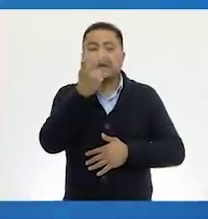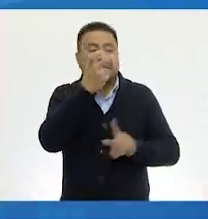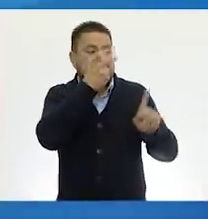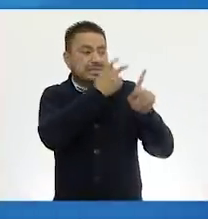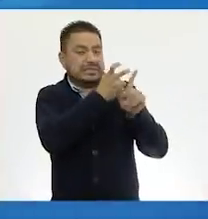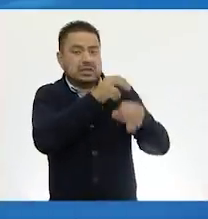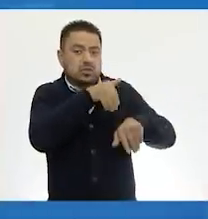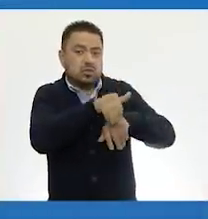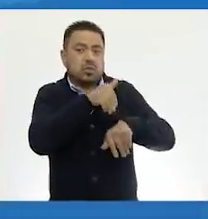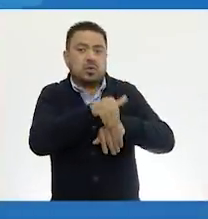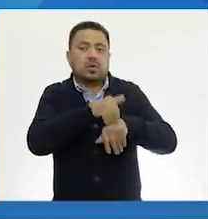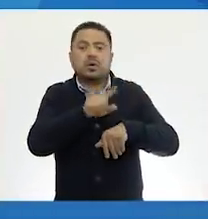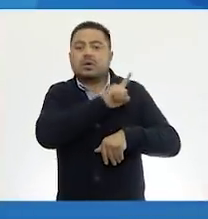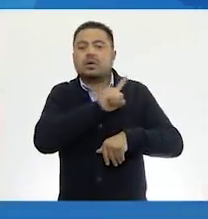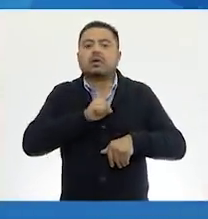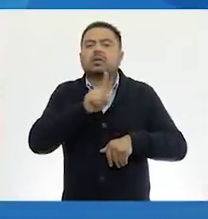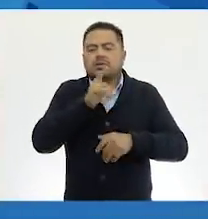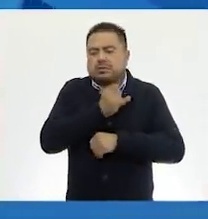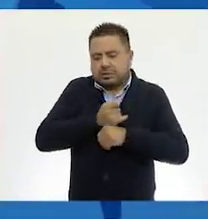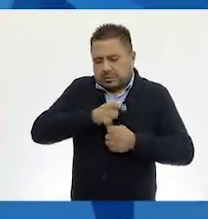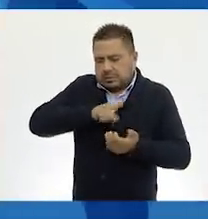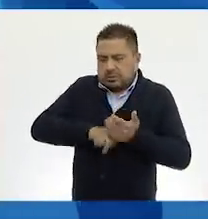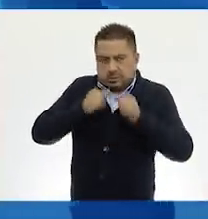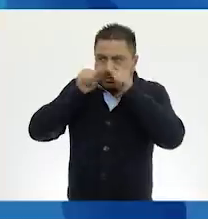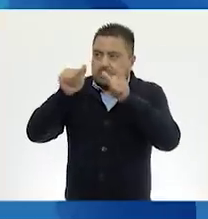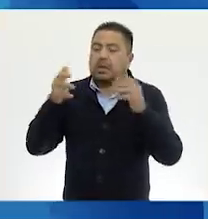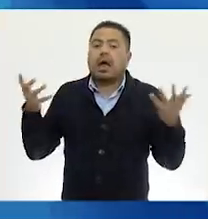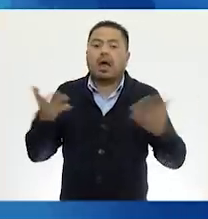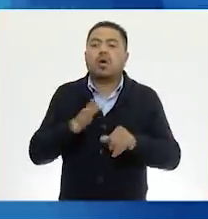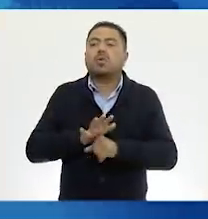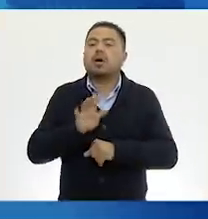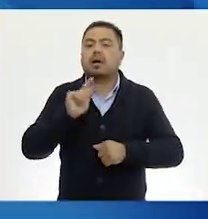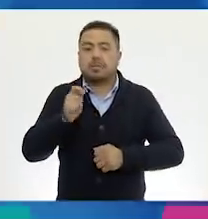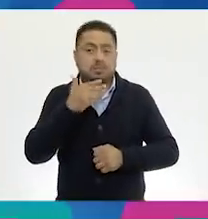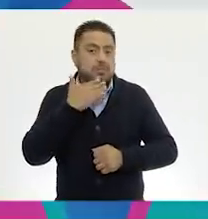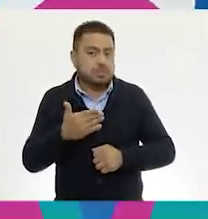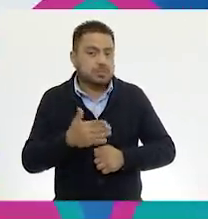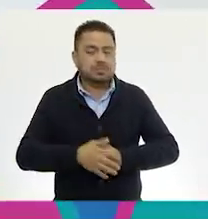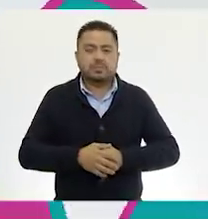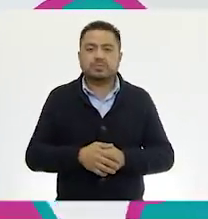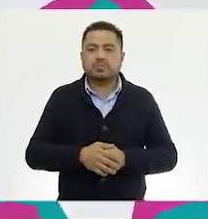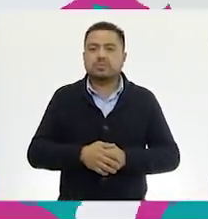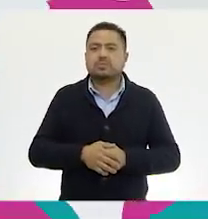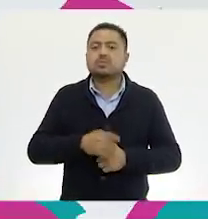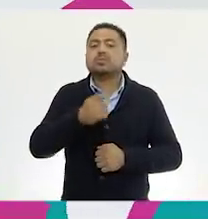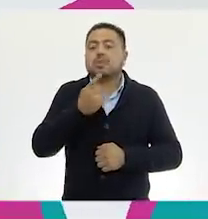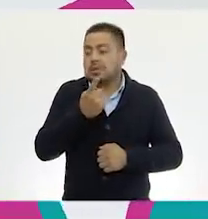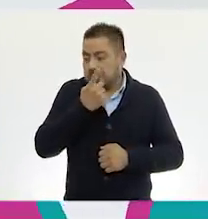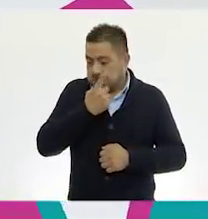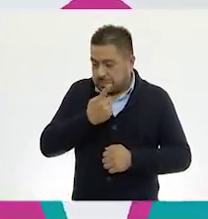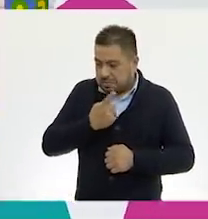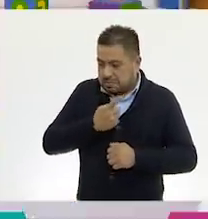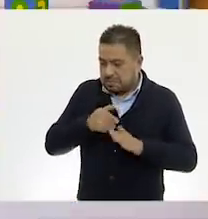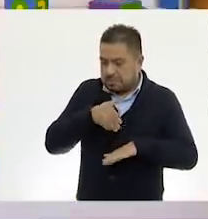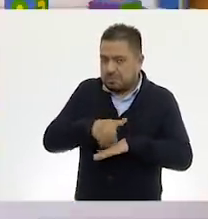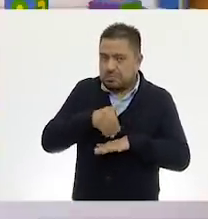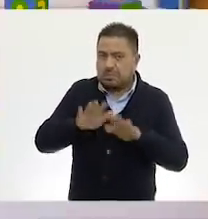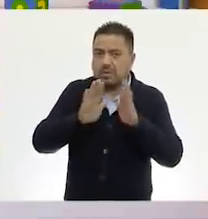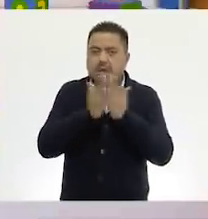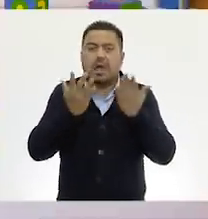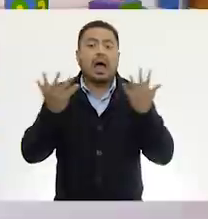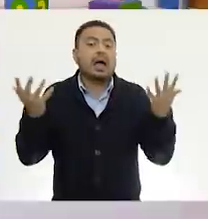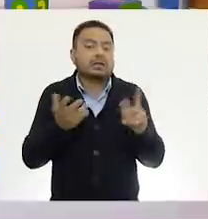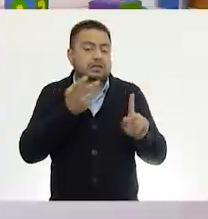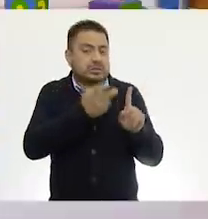página se detalla en las instrucciones del juego que vamos a realizar. Muy bien. Y nos comentan que para realizar